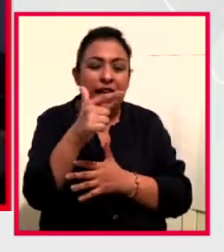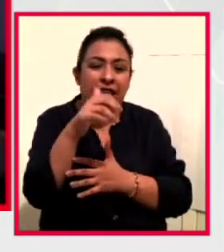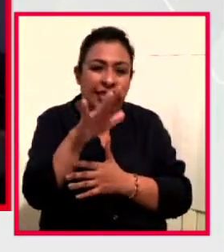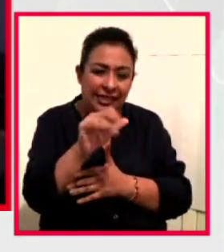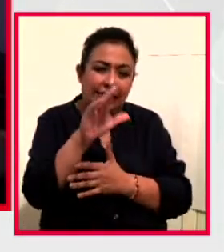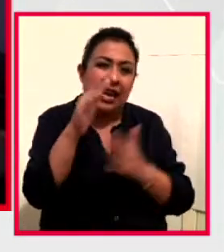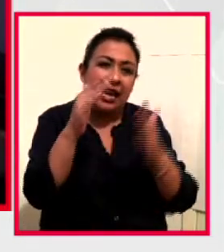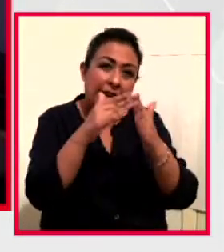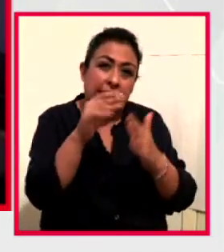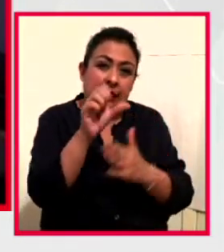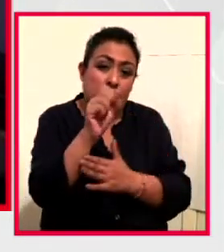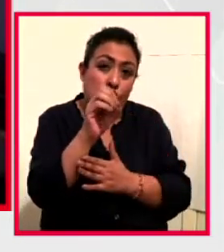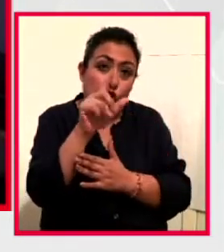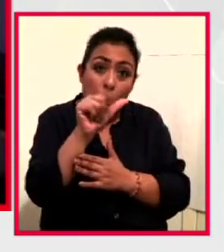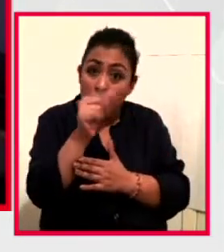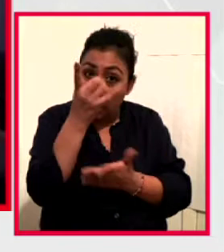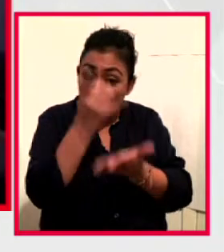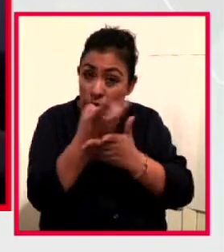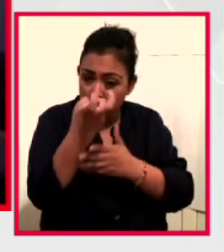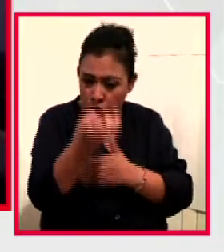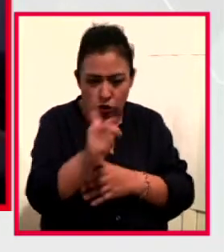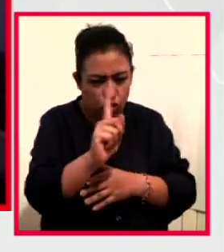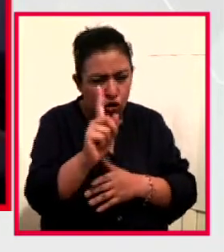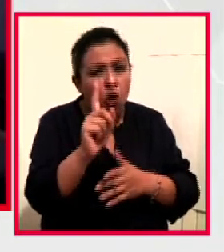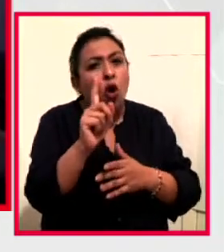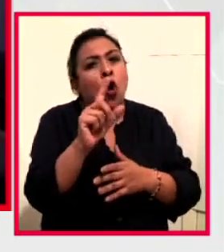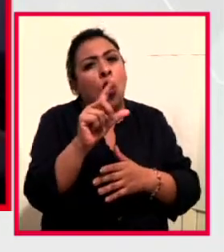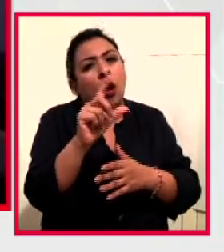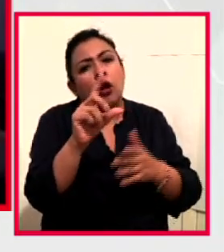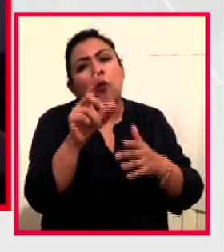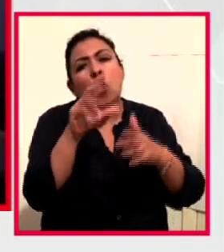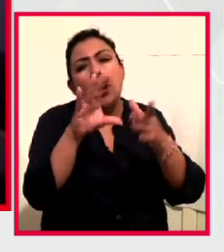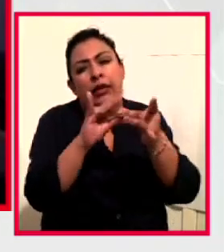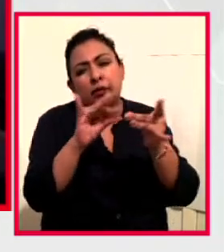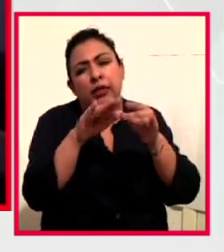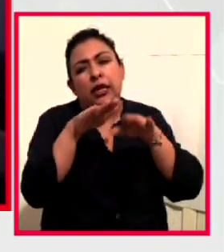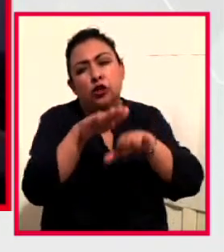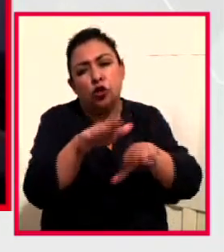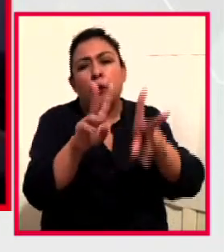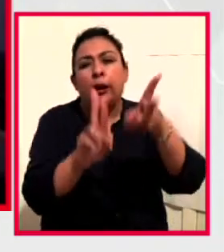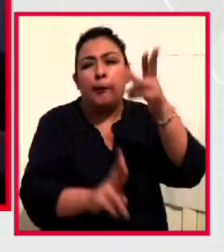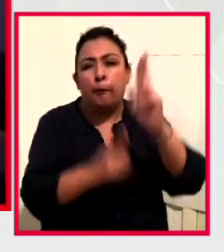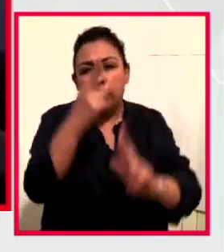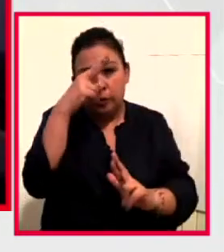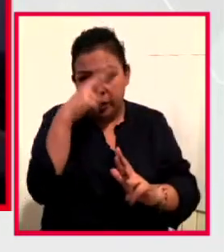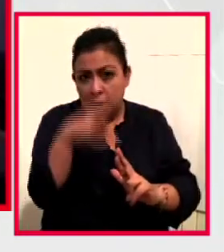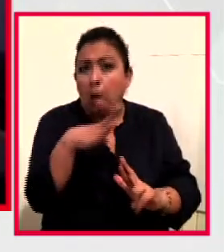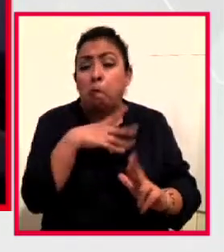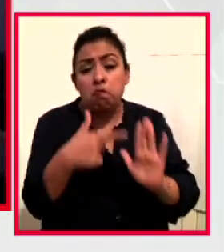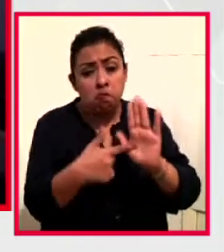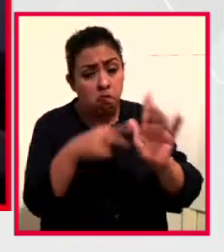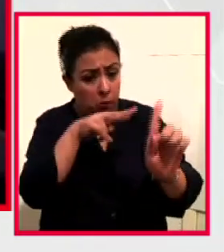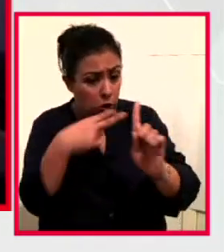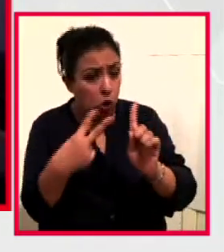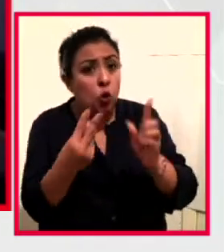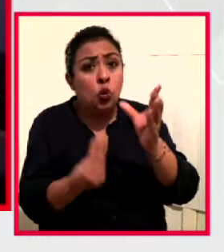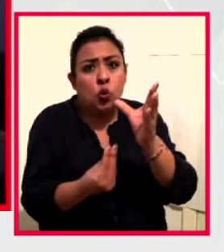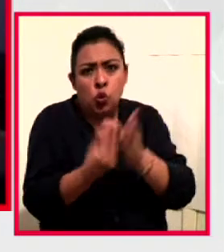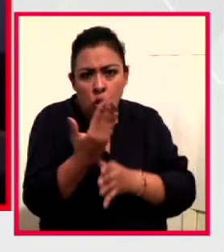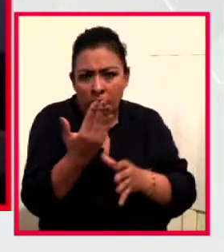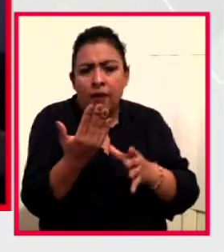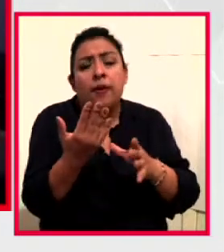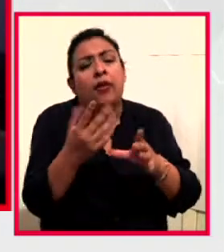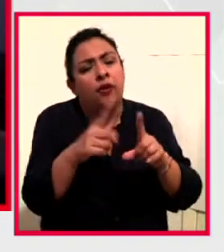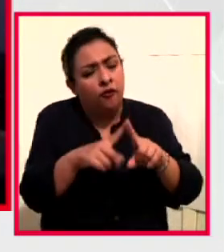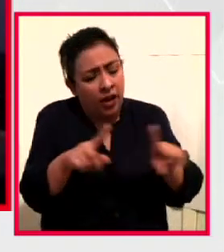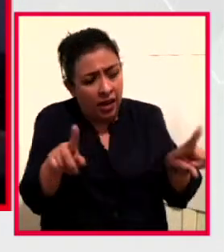nada más ellos contaron la Revolución Mexicana. Entonces John nos ofrece una perspectiva fresca, muy diferente y este libro también está de